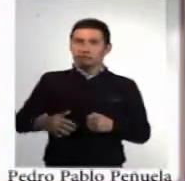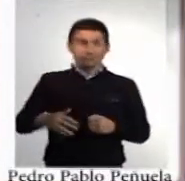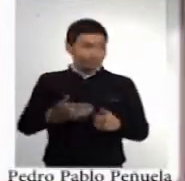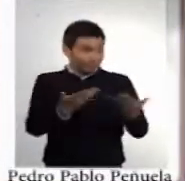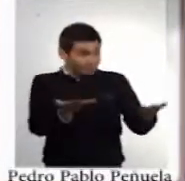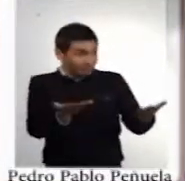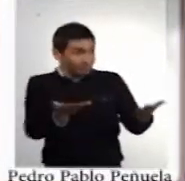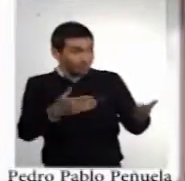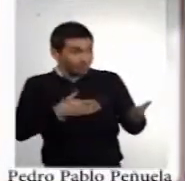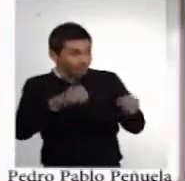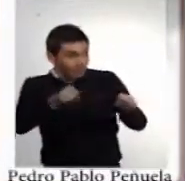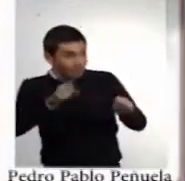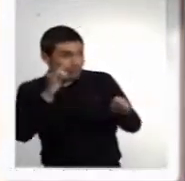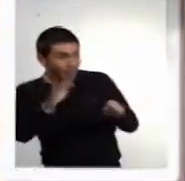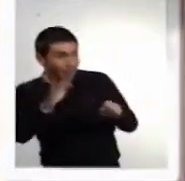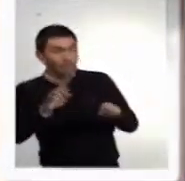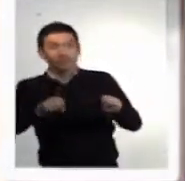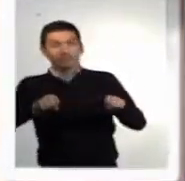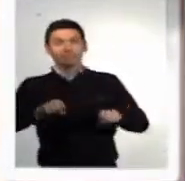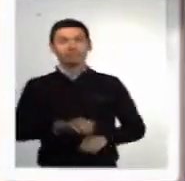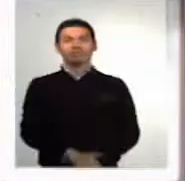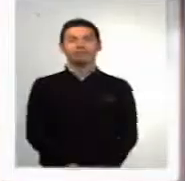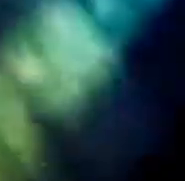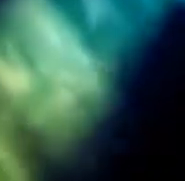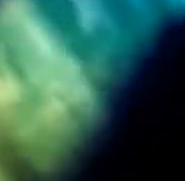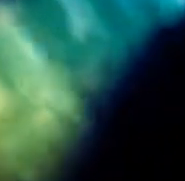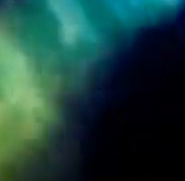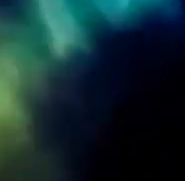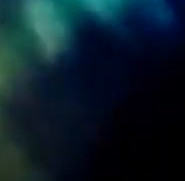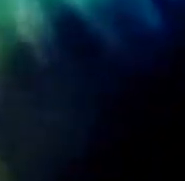¿Vamos, Germán? ¿Me acompañas? Claro, vamos, vamos. Muy bien, vamos.